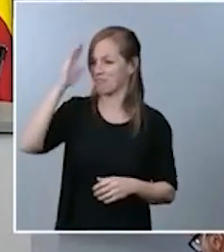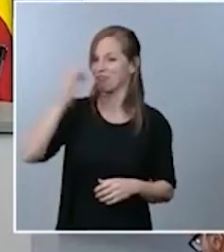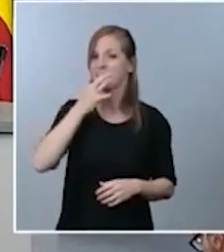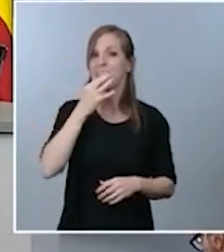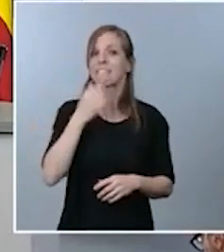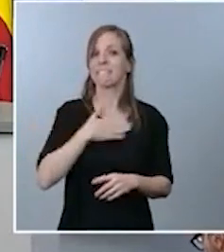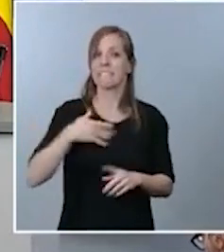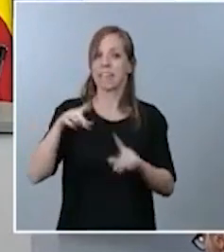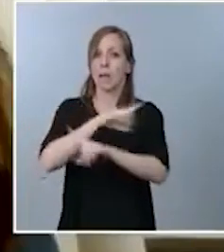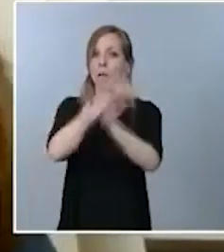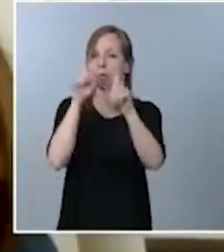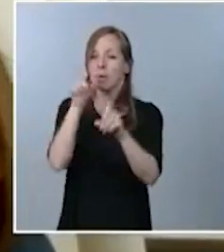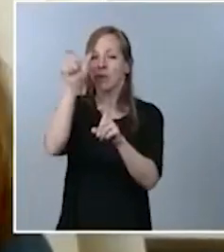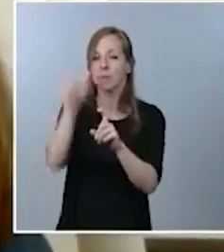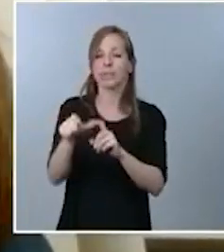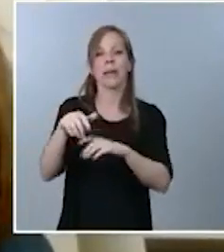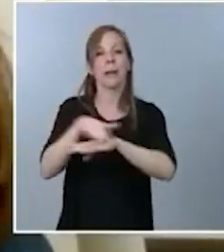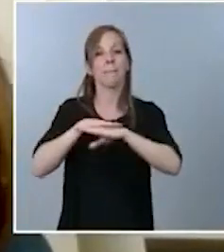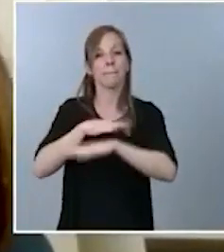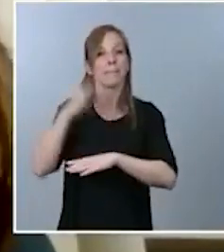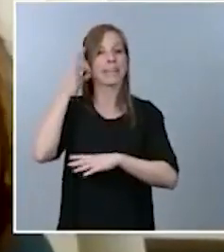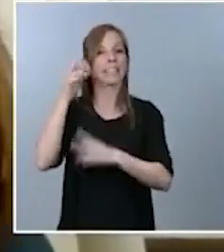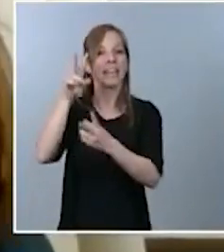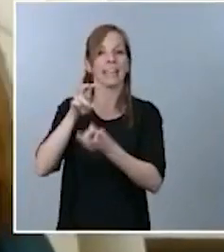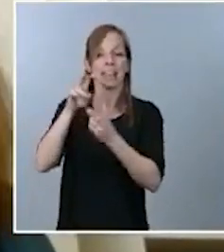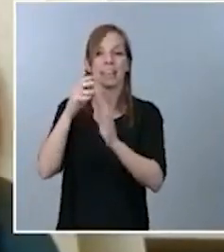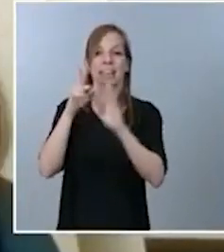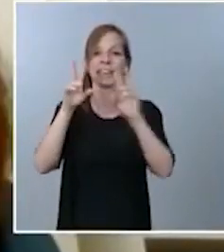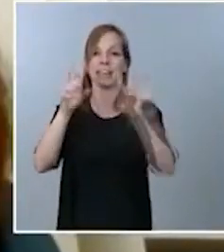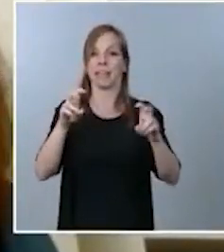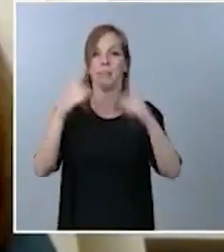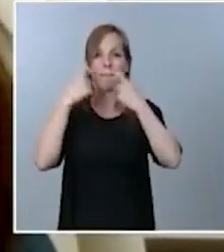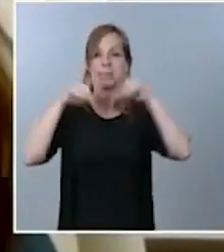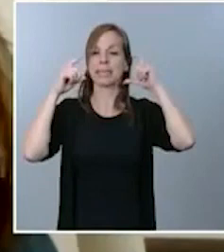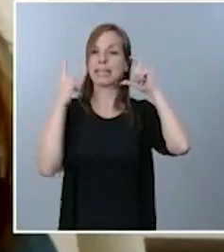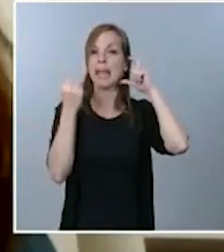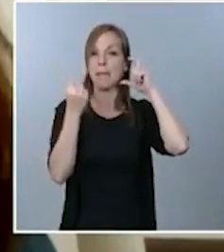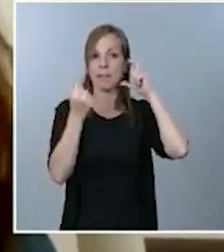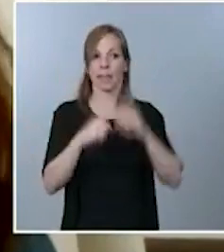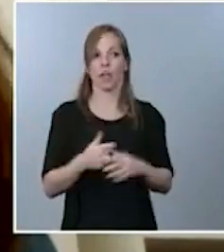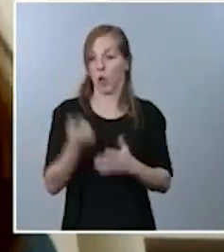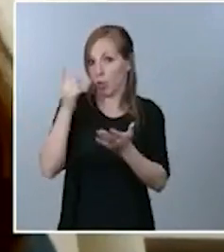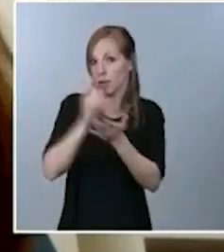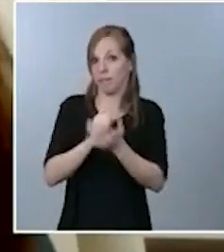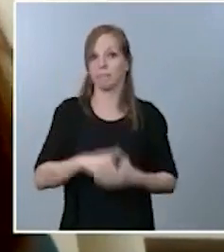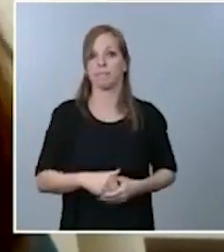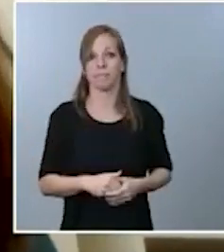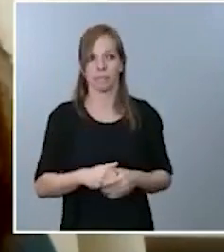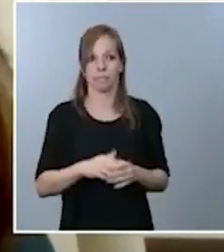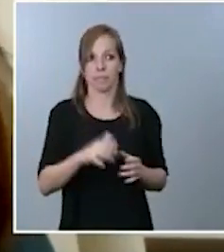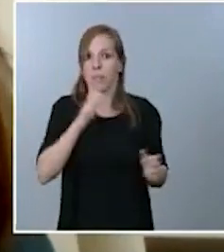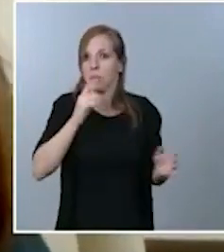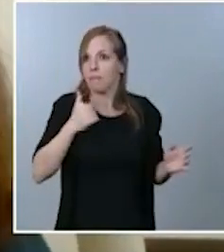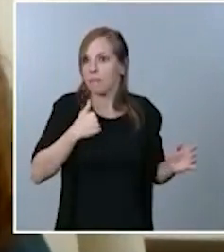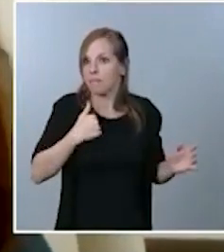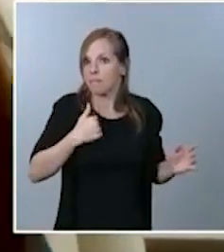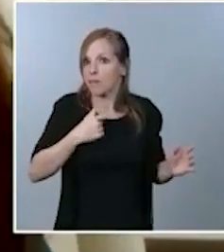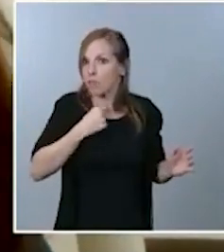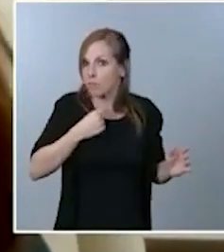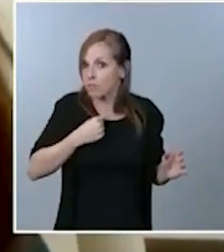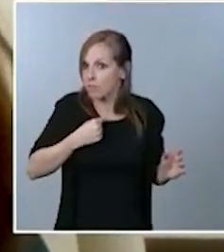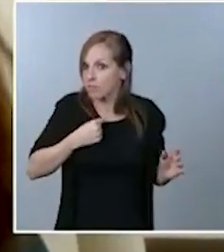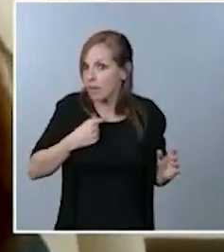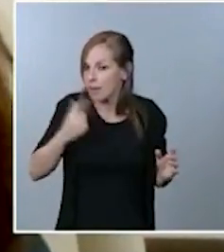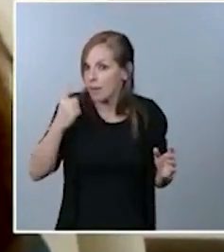para la ministra de Hacienda sobre el precio de las mascarillas otra vez, porque me gustaría confirmar que se ha